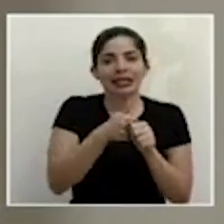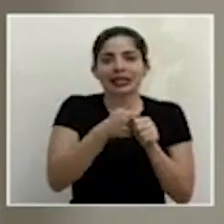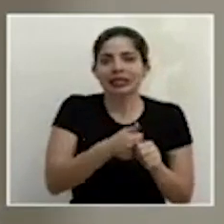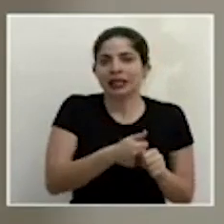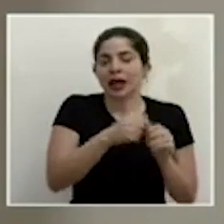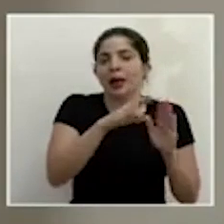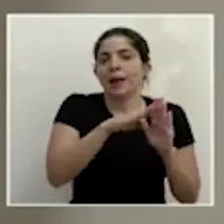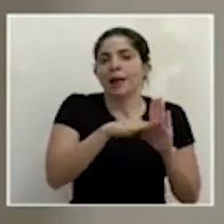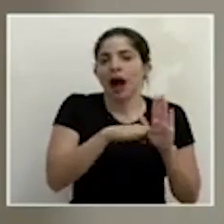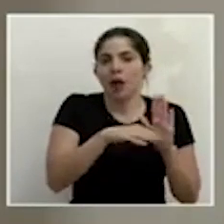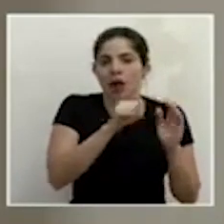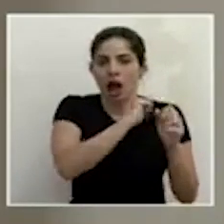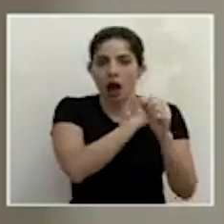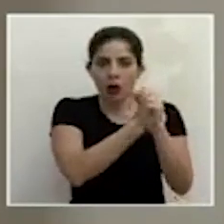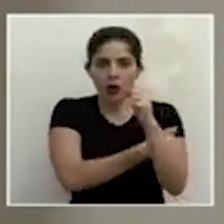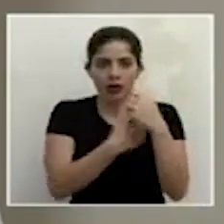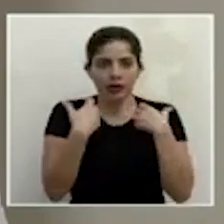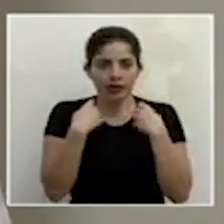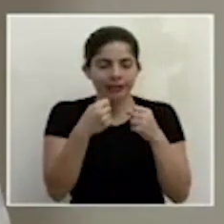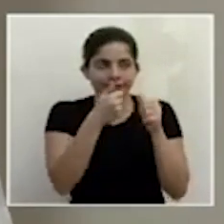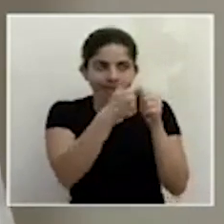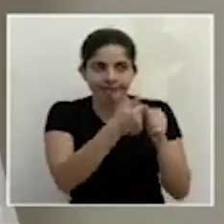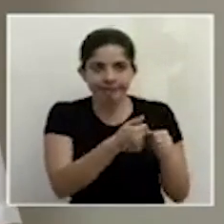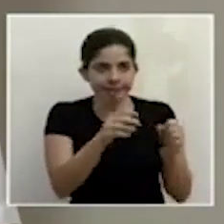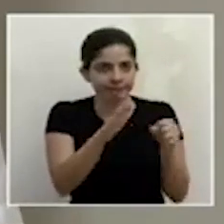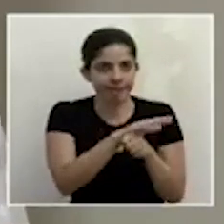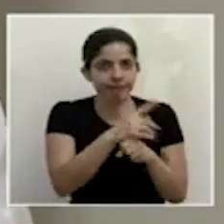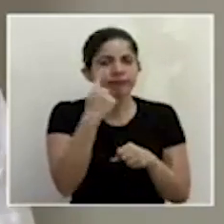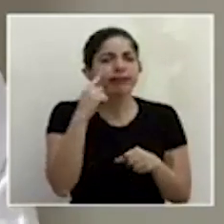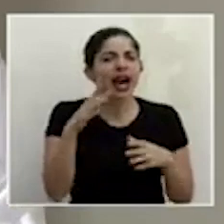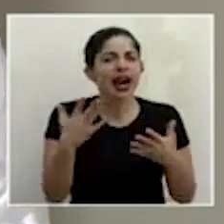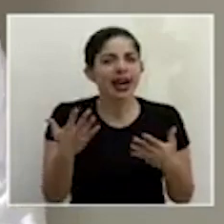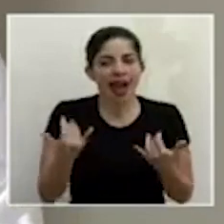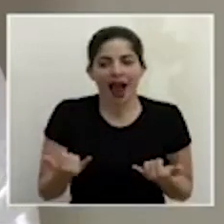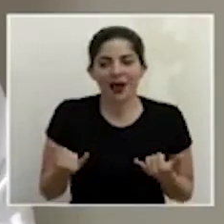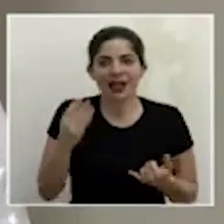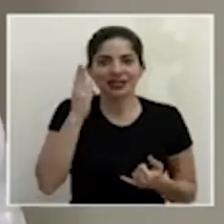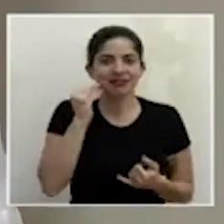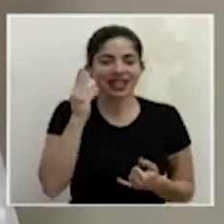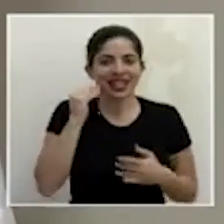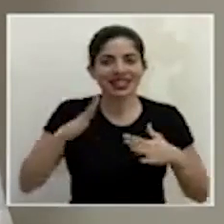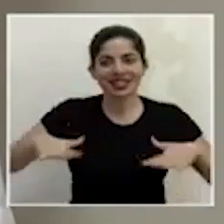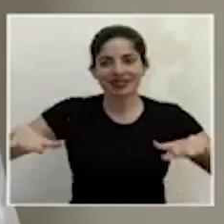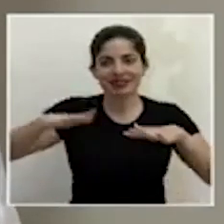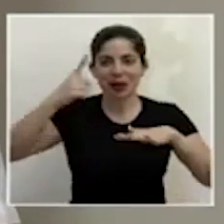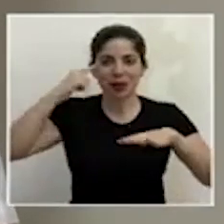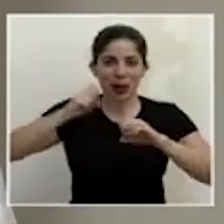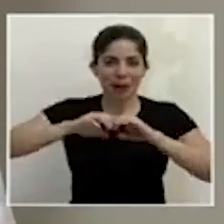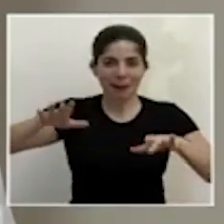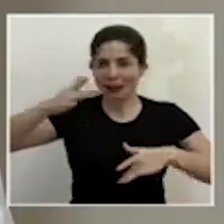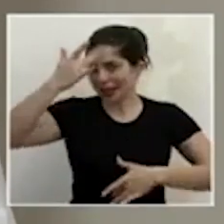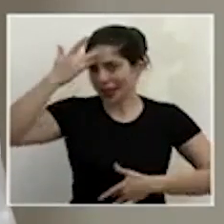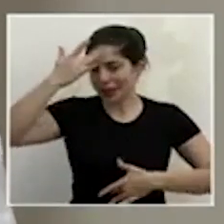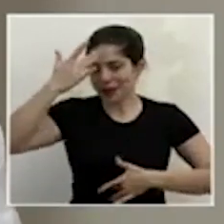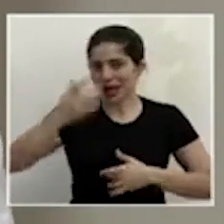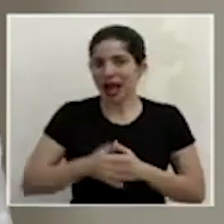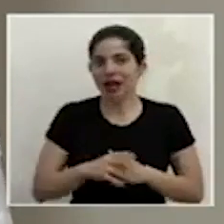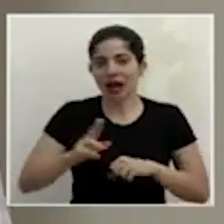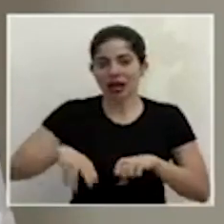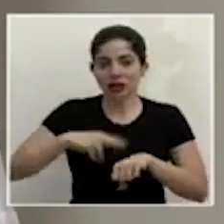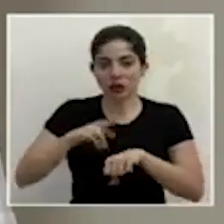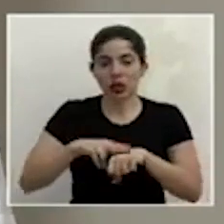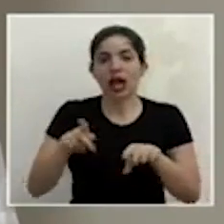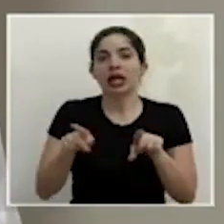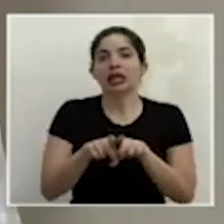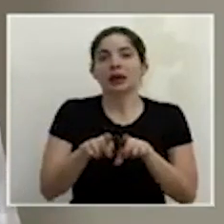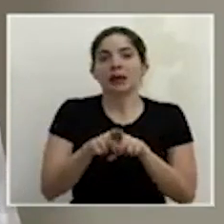alineamientos de nuestras autoridades sanitarias en función de lo que estamos viviendo como pandemia en el ámbito nacional y